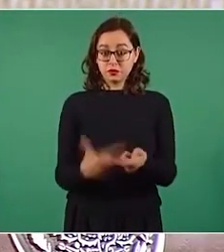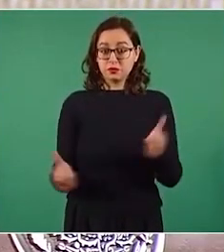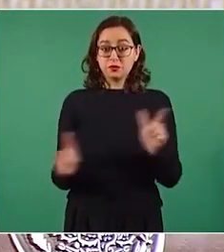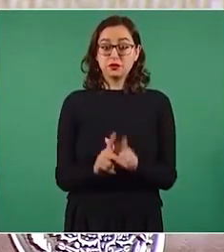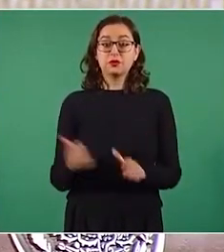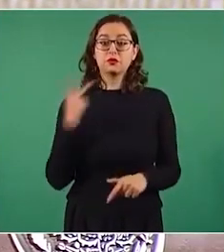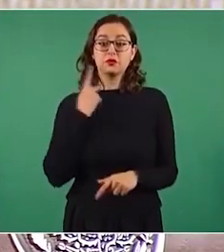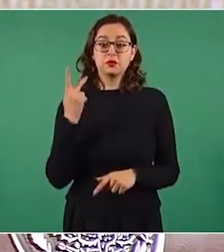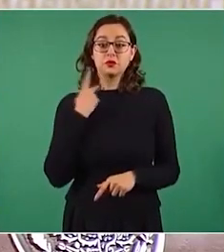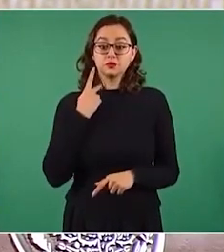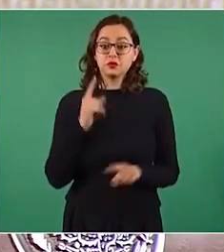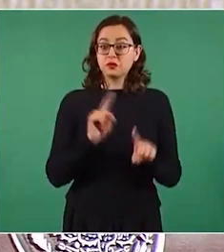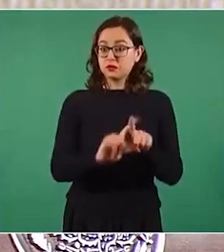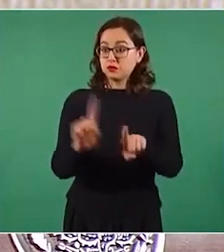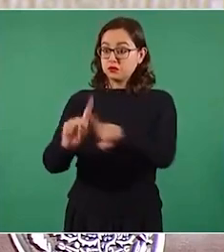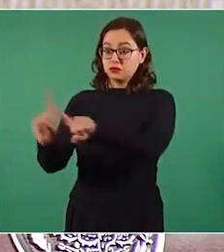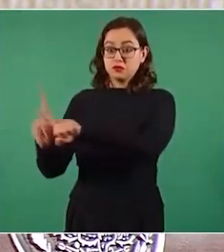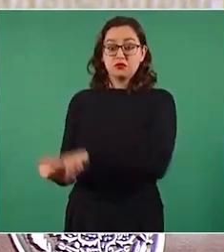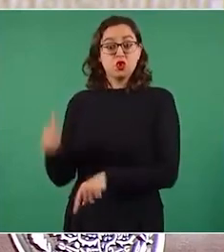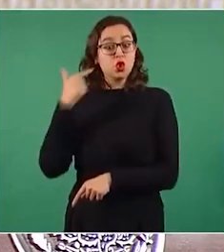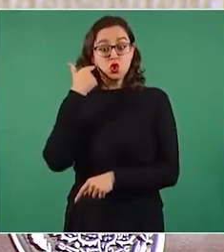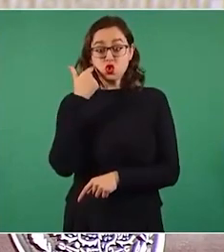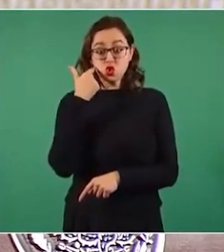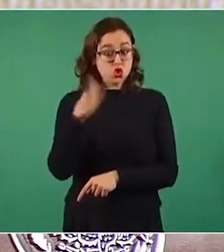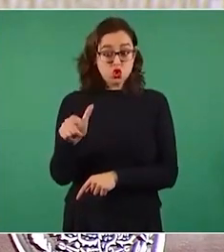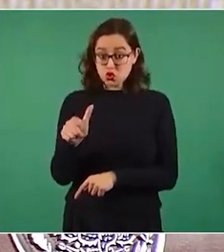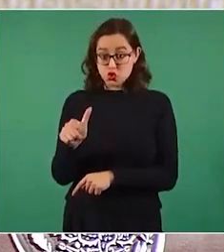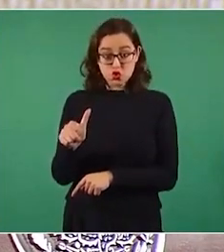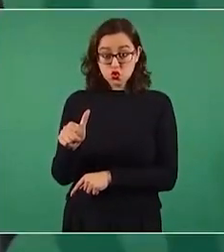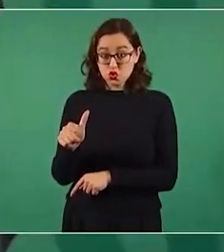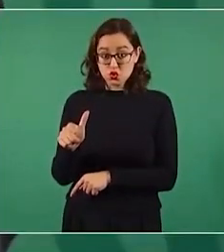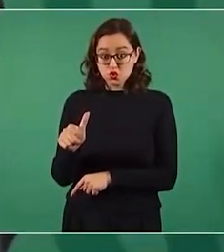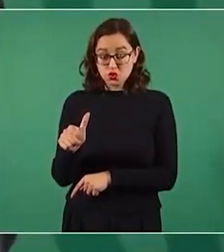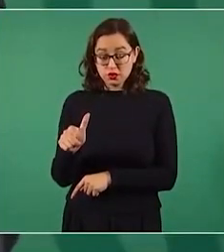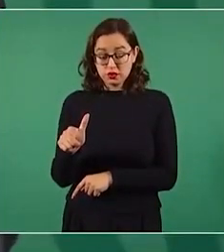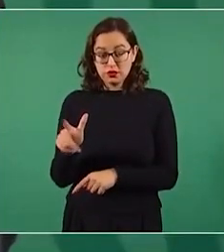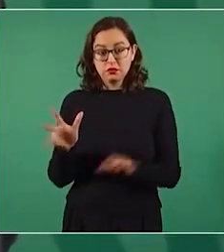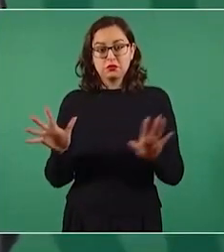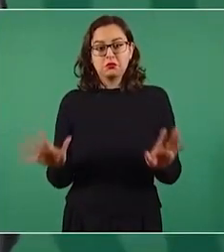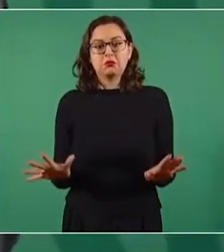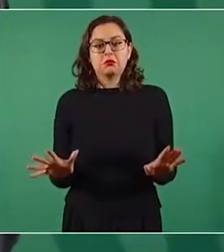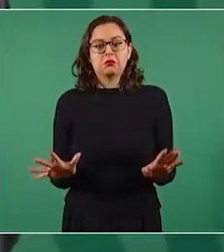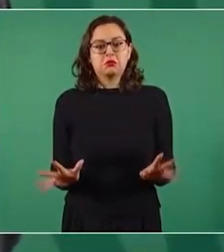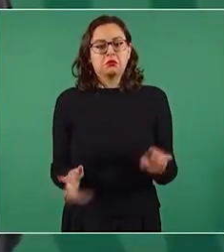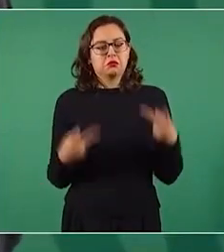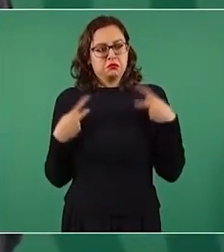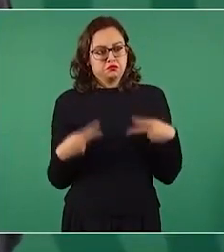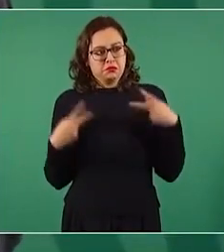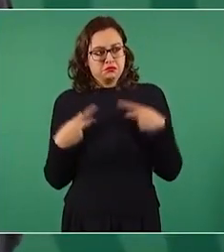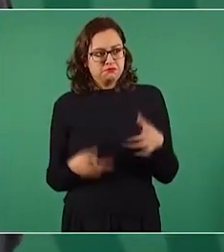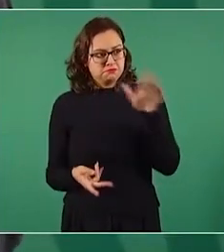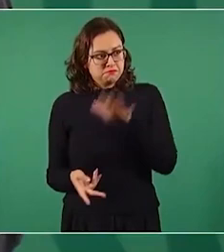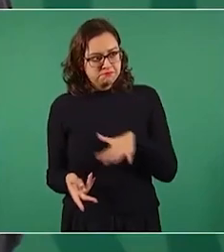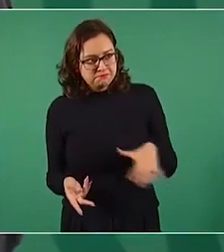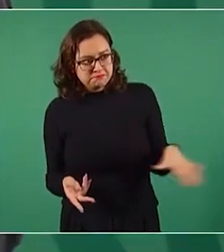pues que la gente, aquí lo vamos a estar informando,